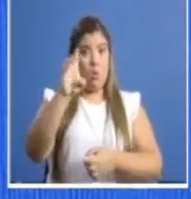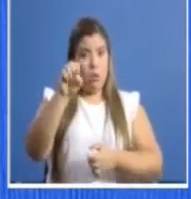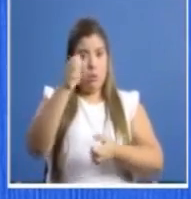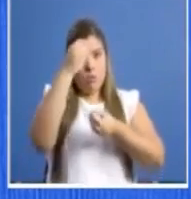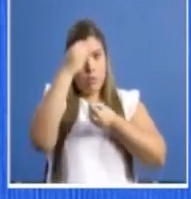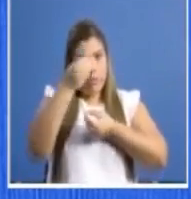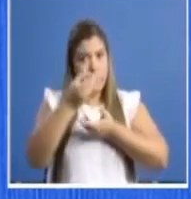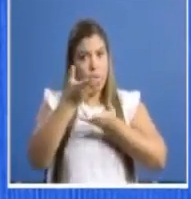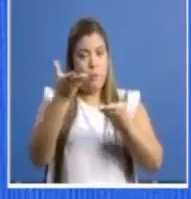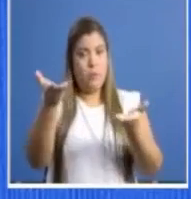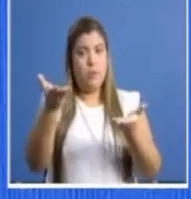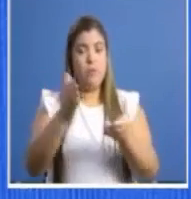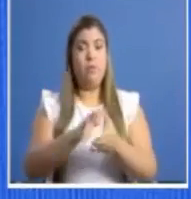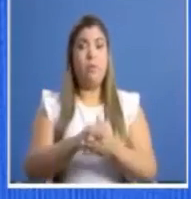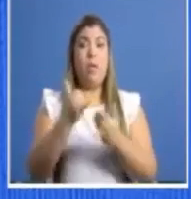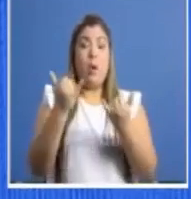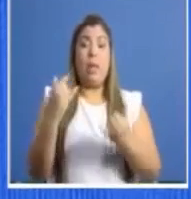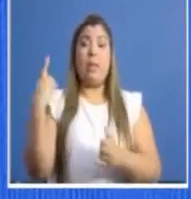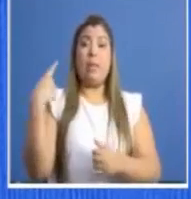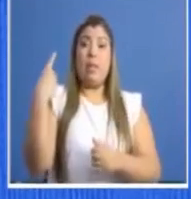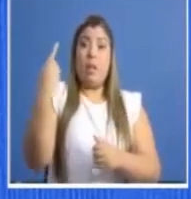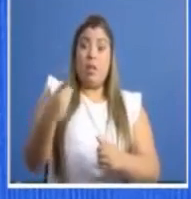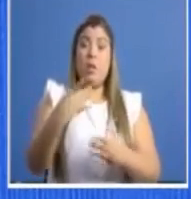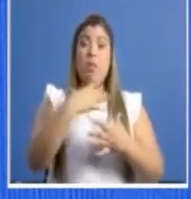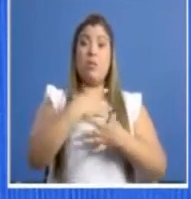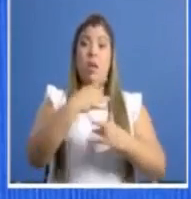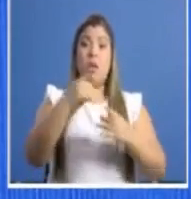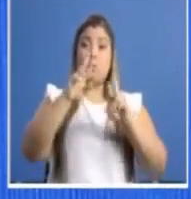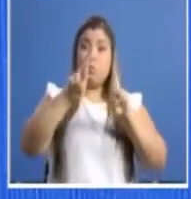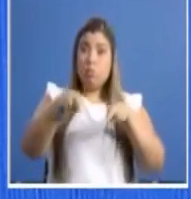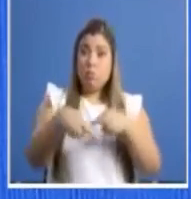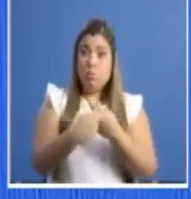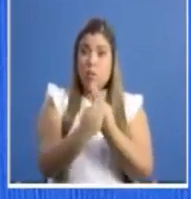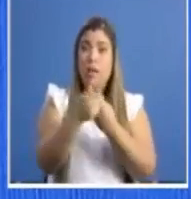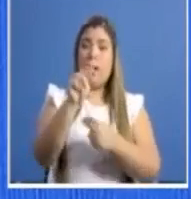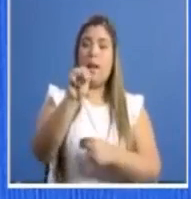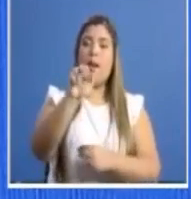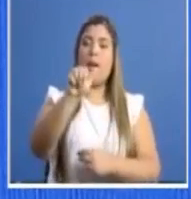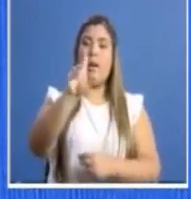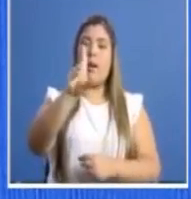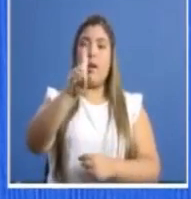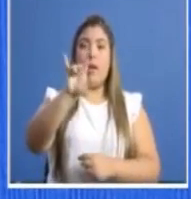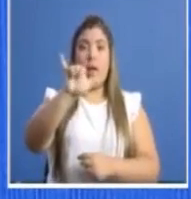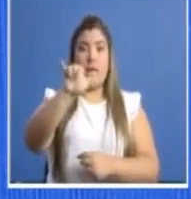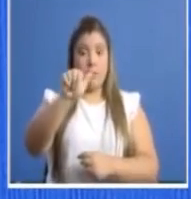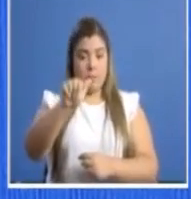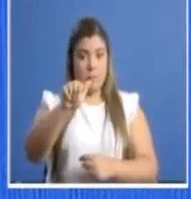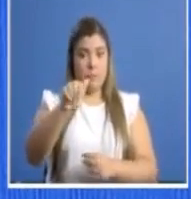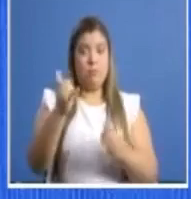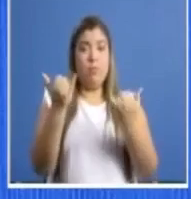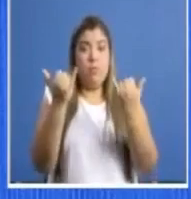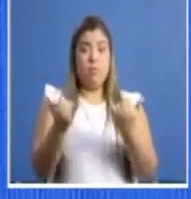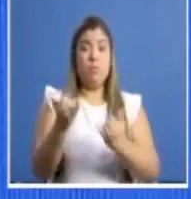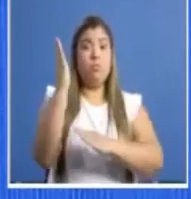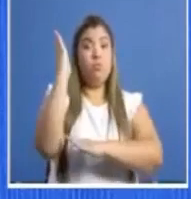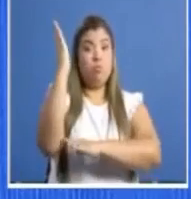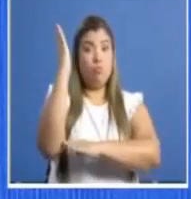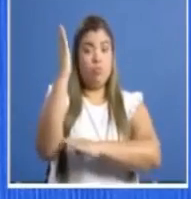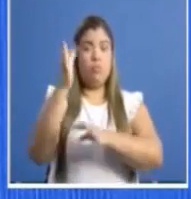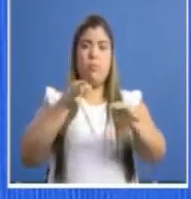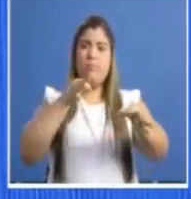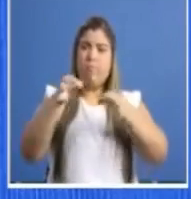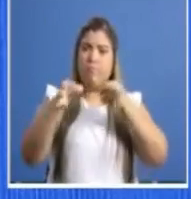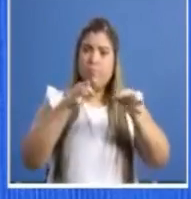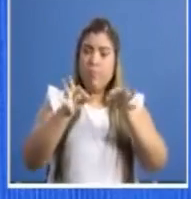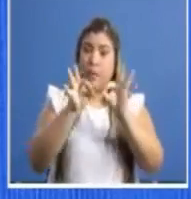epidemiológico, la directora general de salud del Ministerio de Salud, la doctora Nadia Porcel, tendrá entonces a continuación un